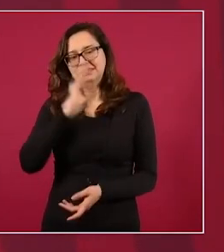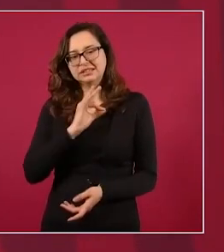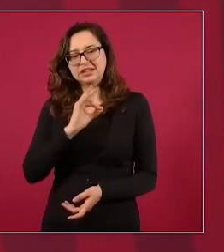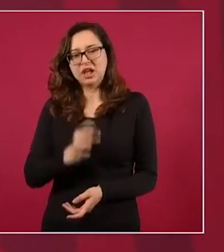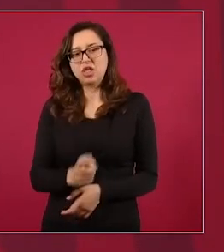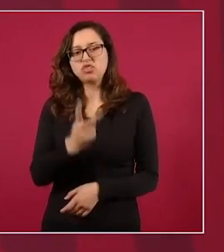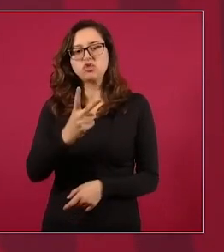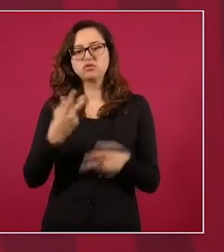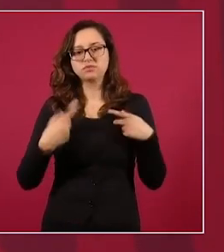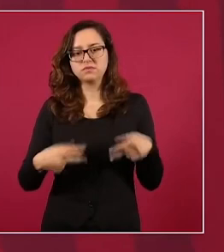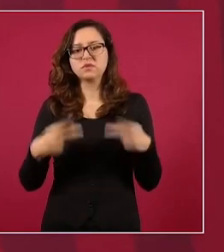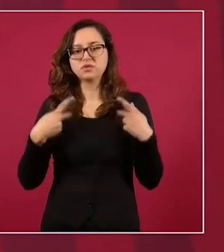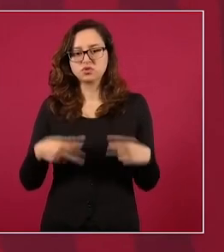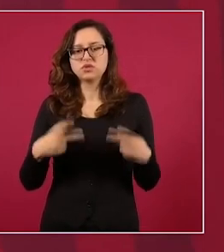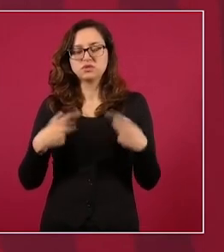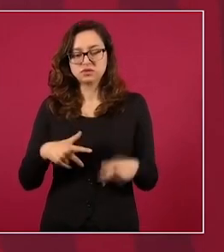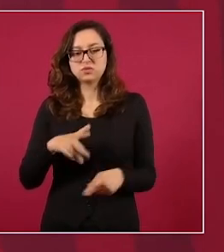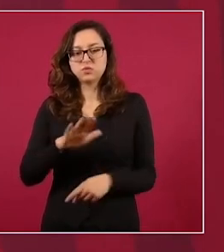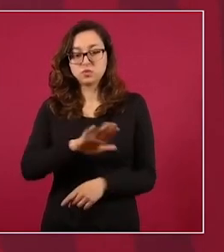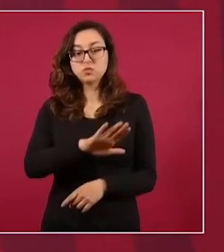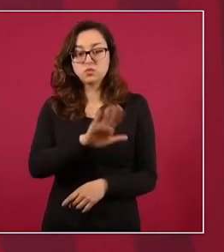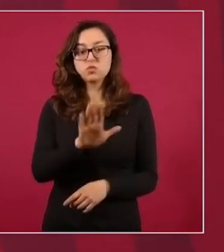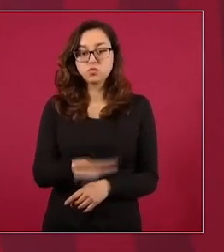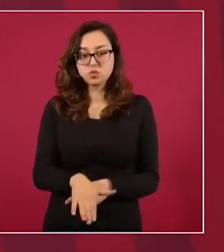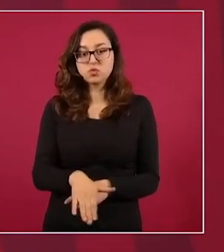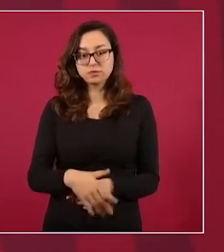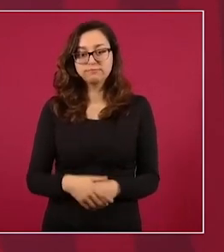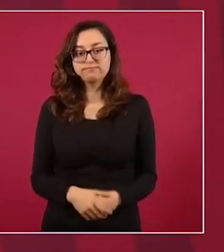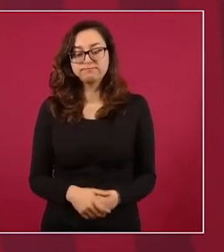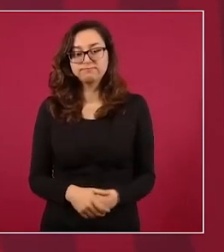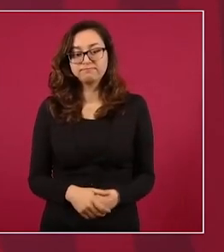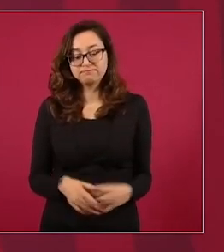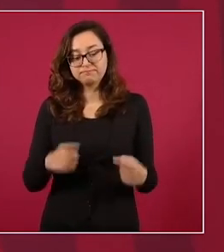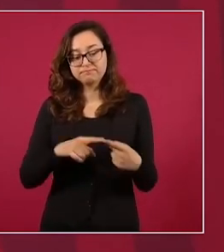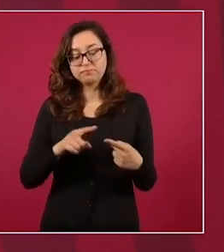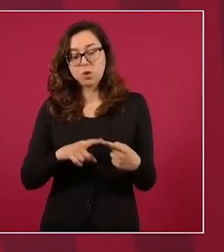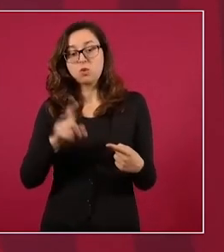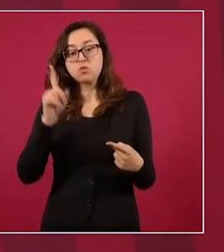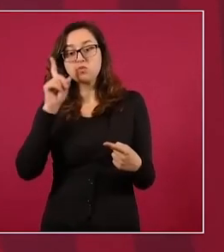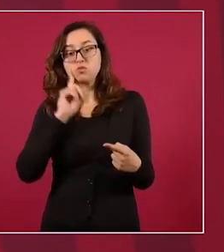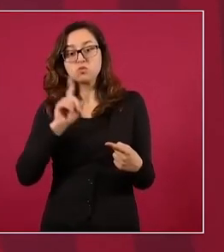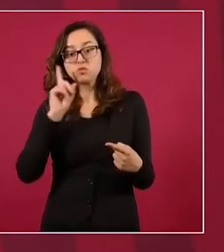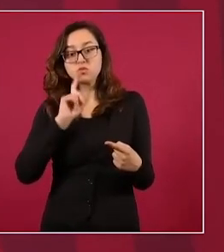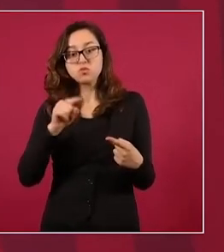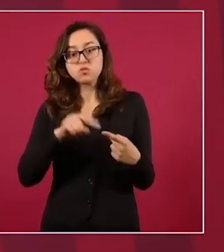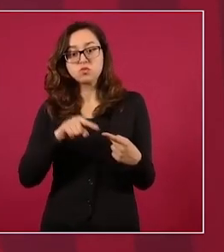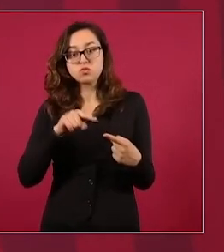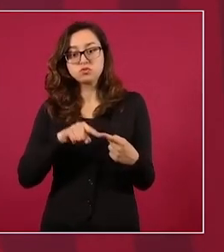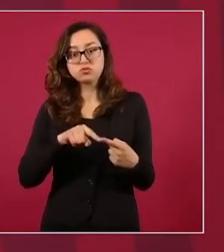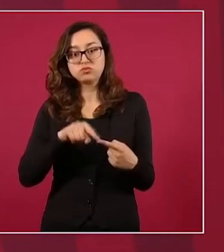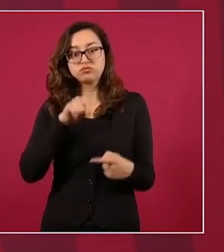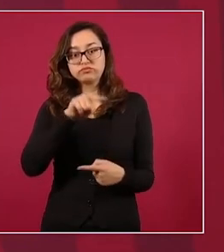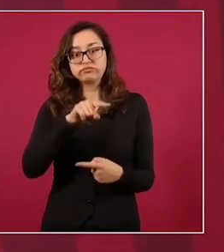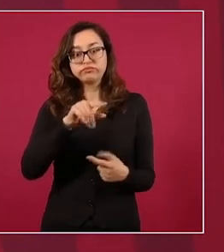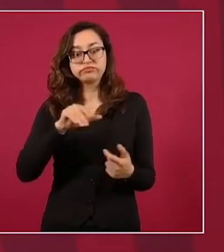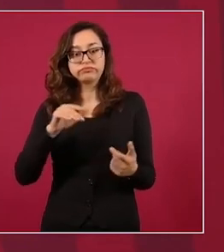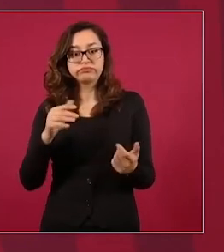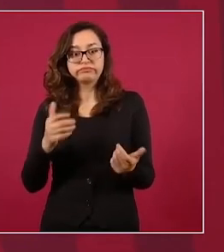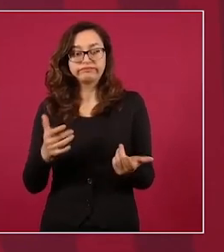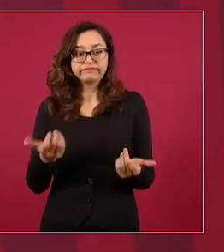una señora que se cayó y se golpeó